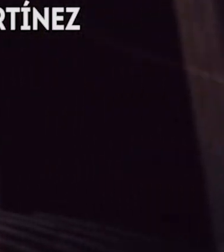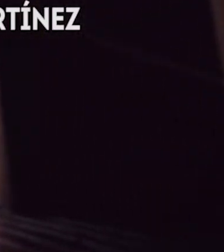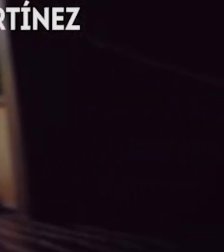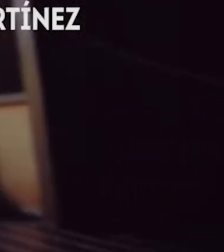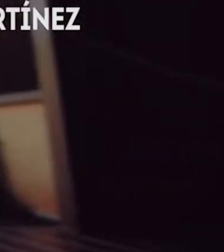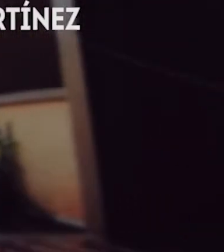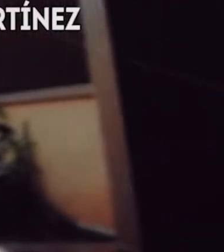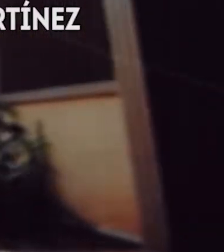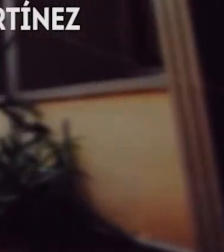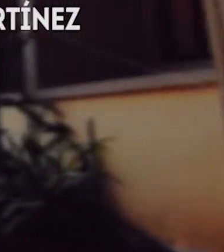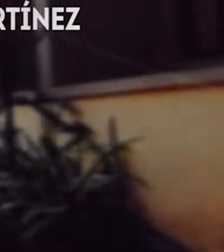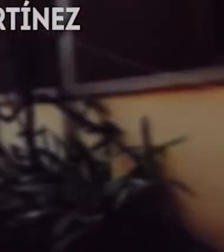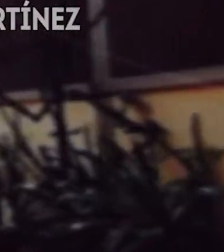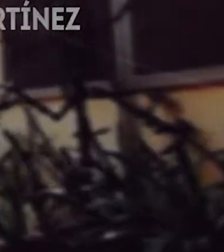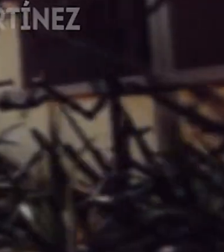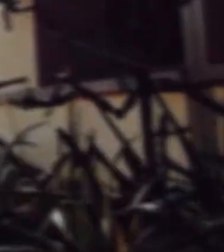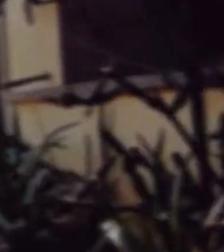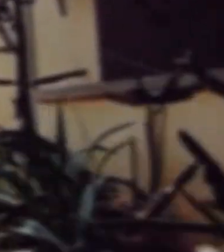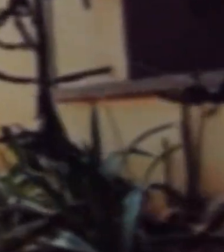Música,